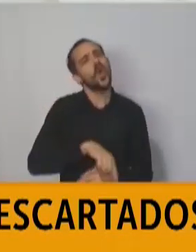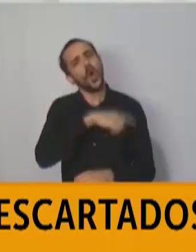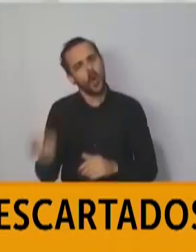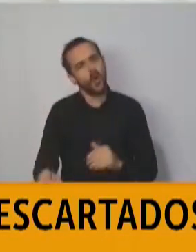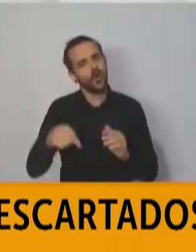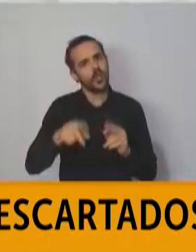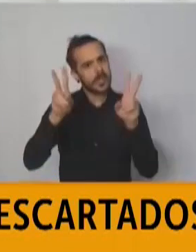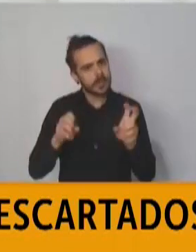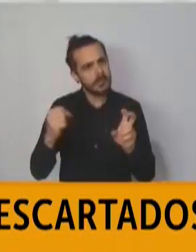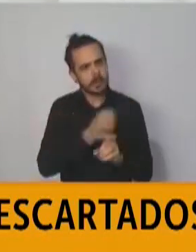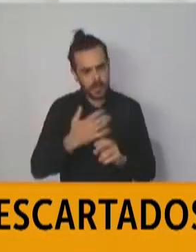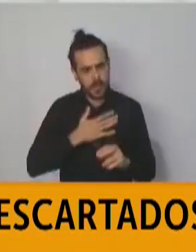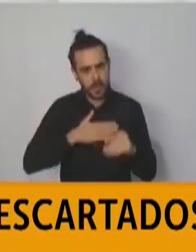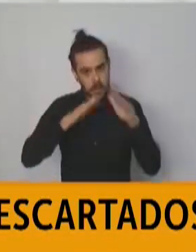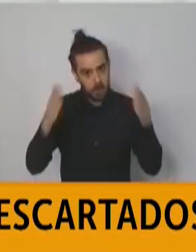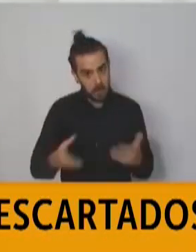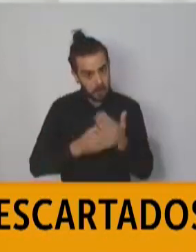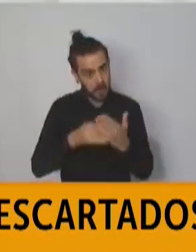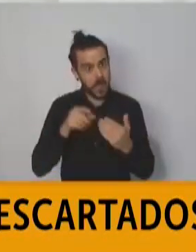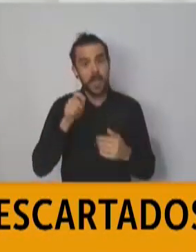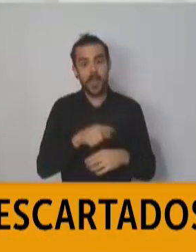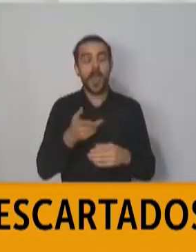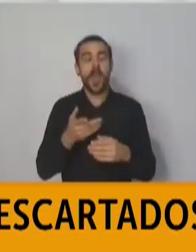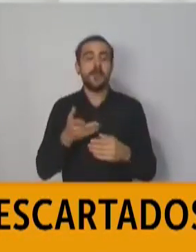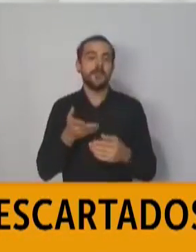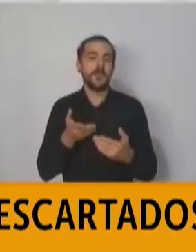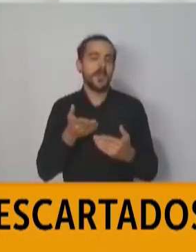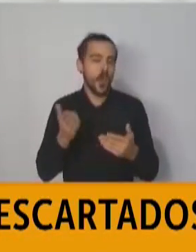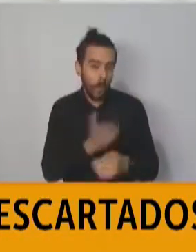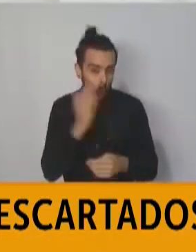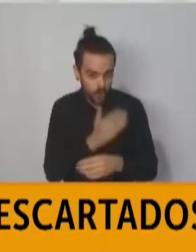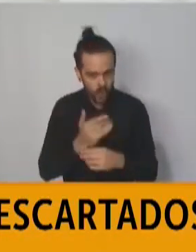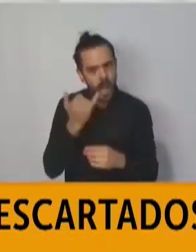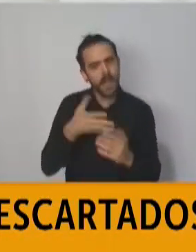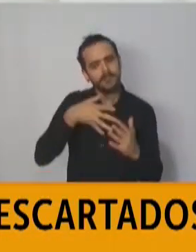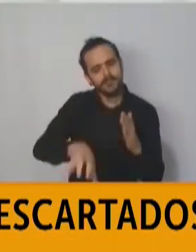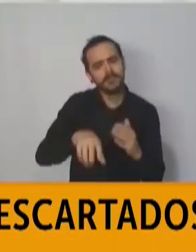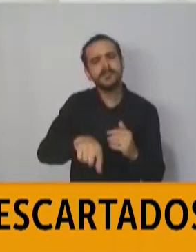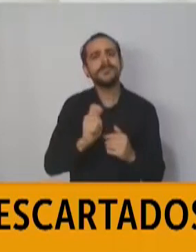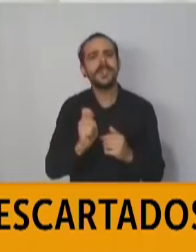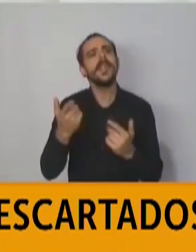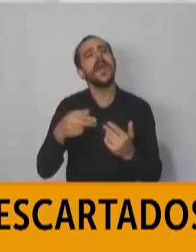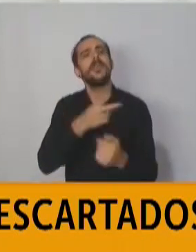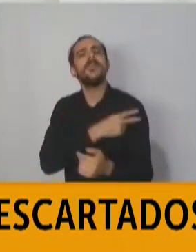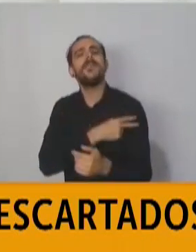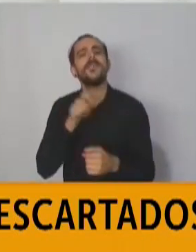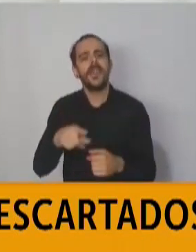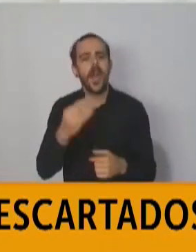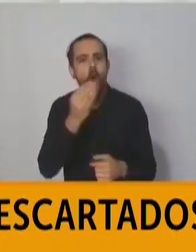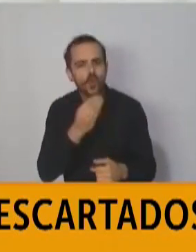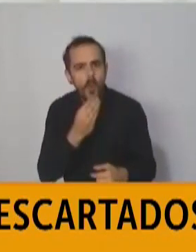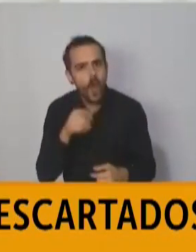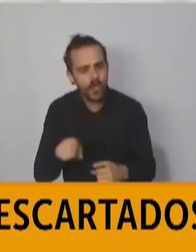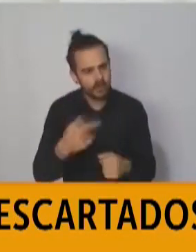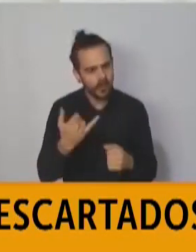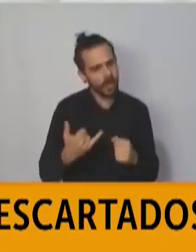que tiene bajo su competencia la Dirección Defensa del Consumidor, estamos en estrecho vínculo con el Ministerio de Producción de Nación y estableciendo